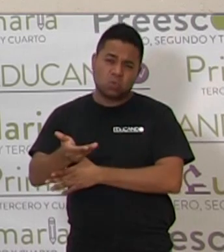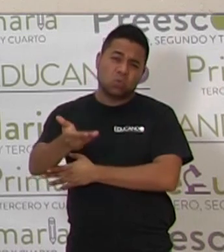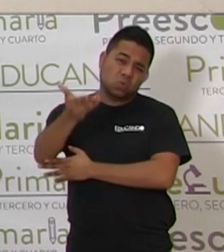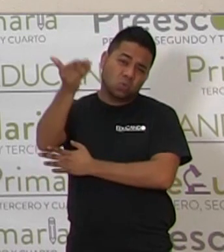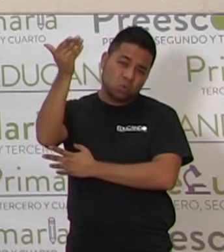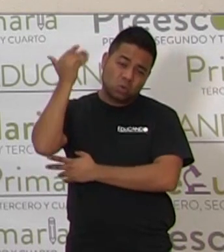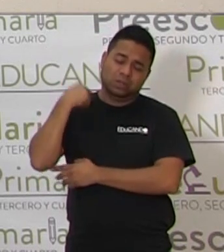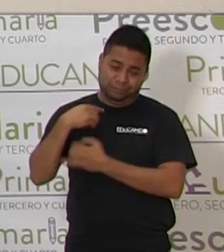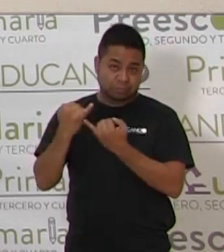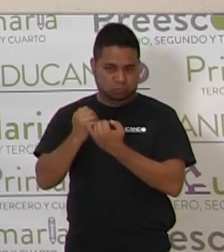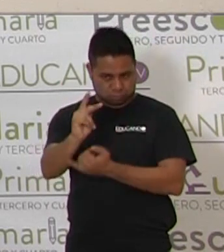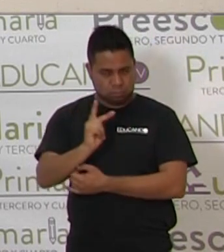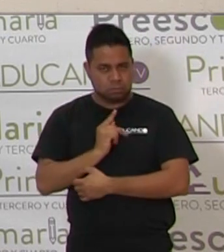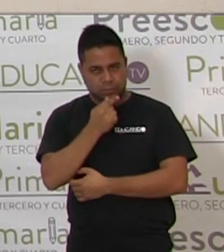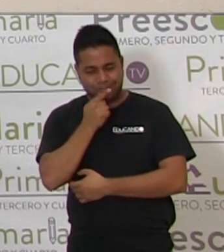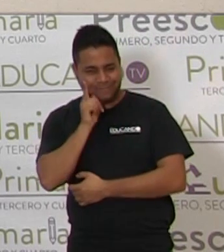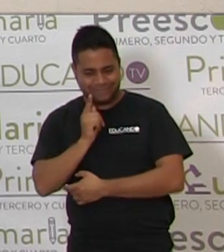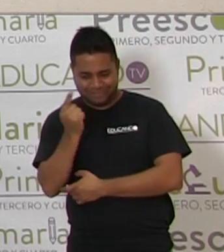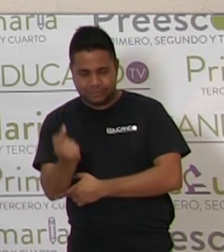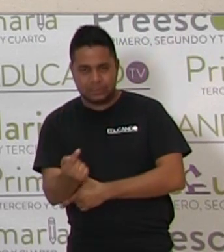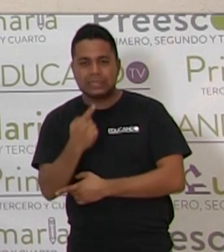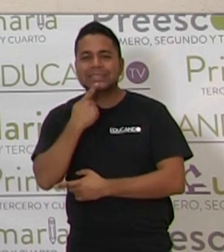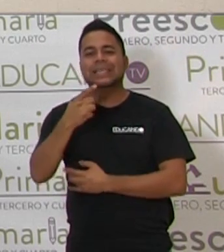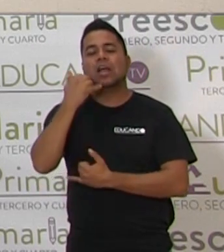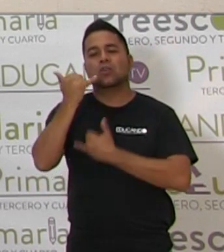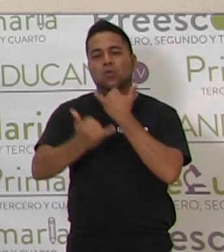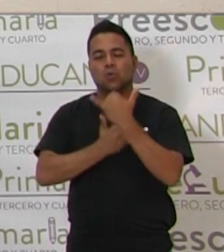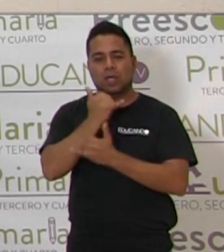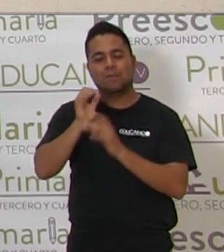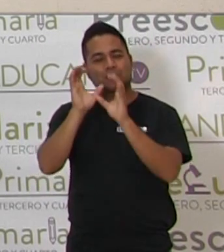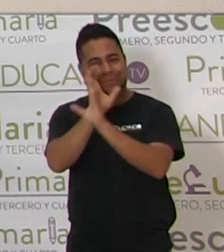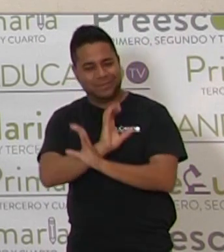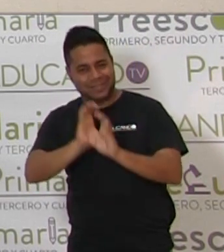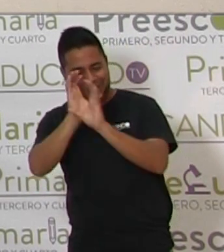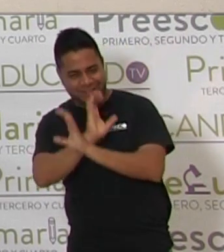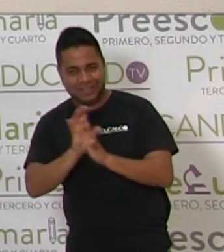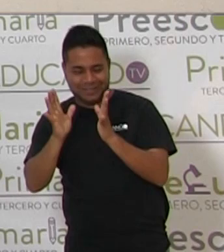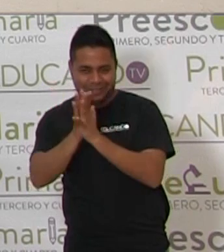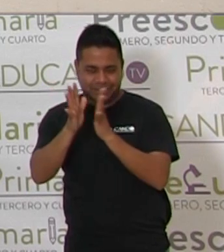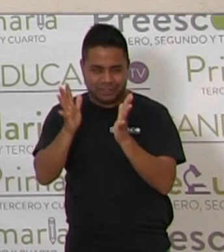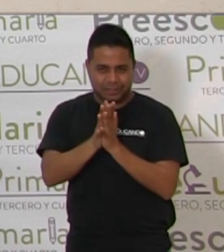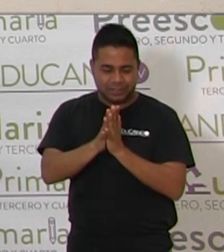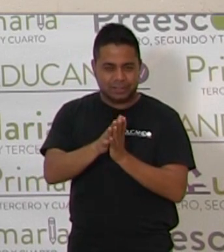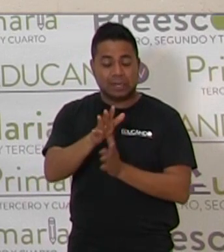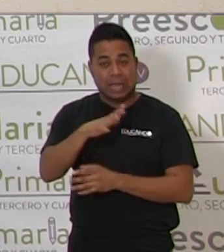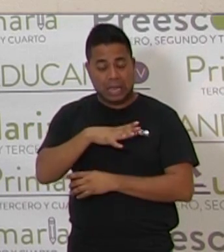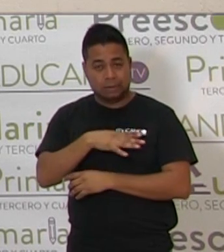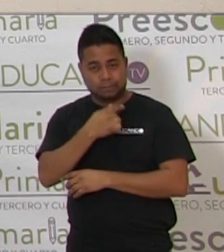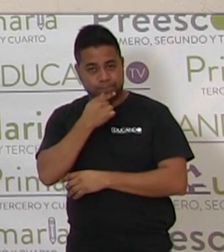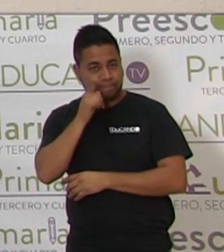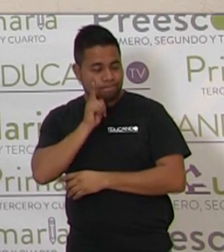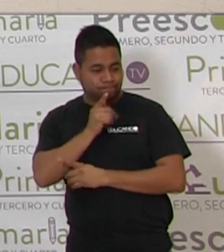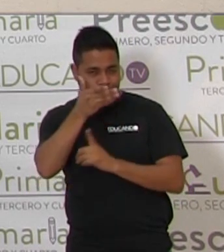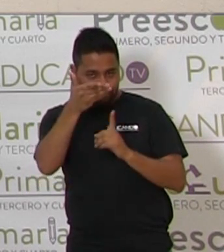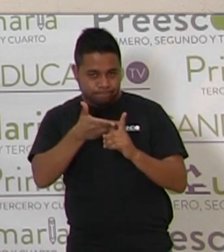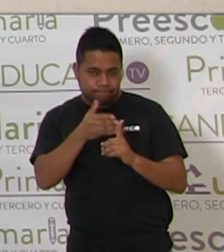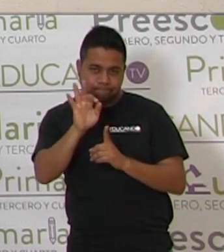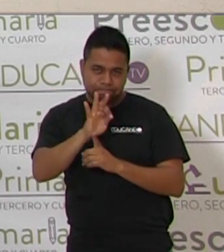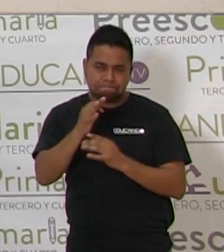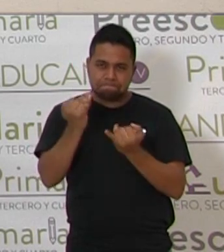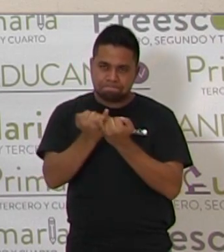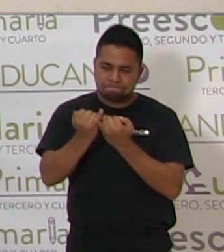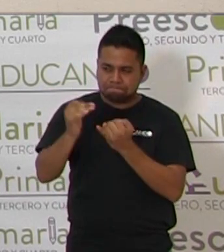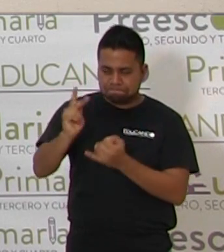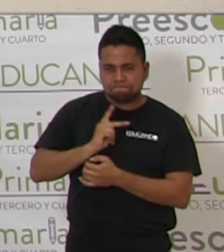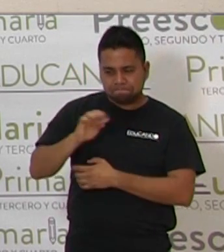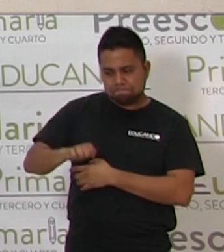porque algún día fui chiquita, que se llamaba Juguemos a Cantar. Y había una niña, que supongo debe de